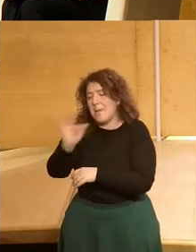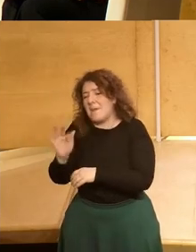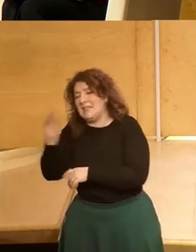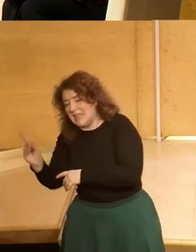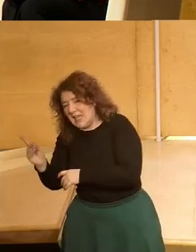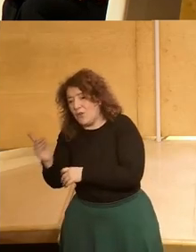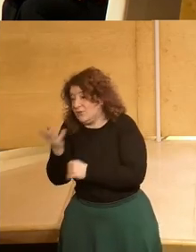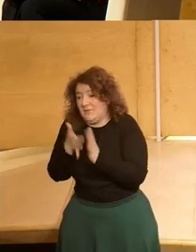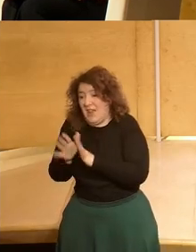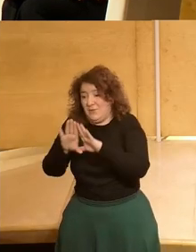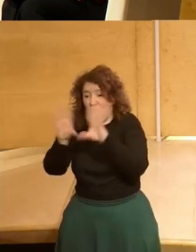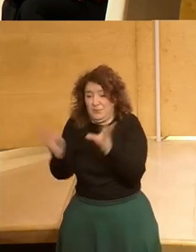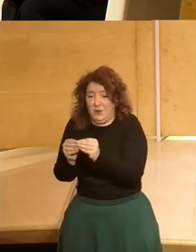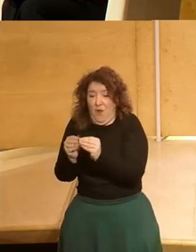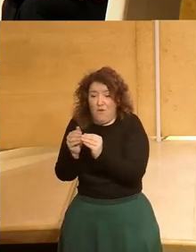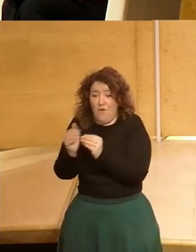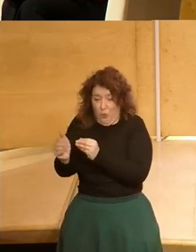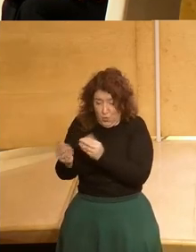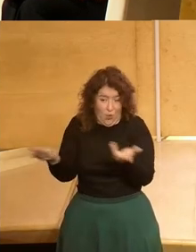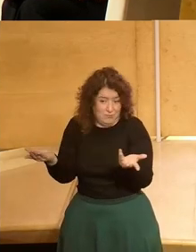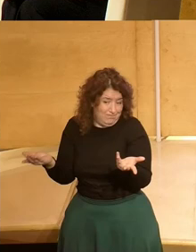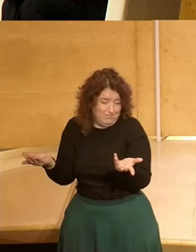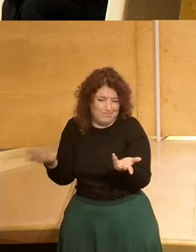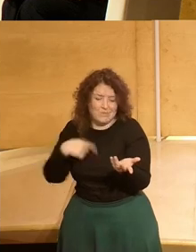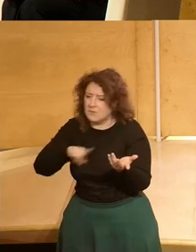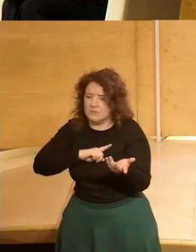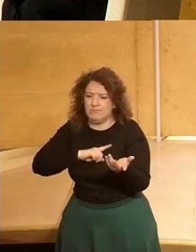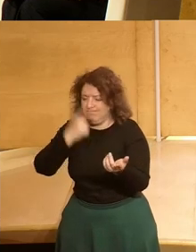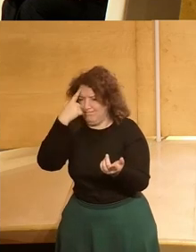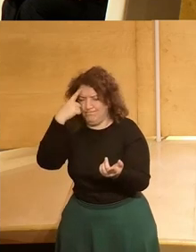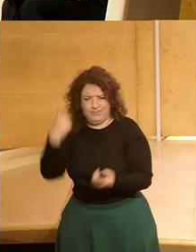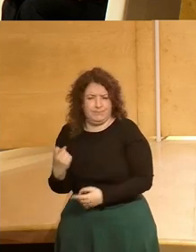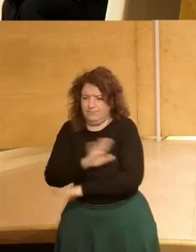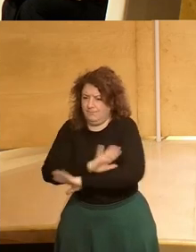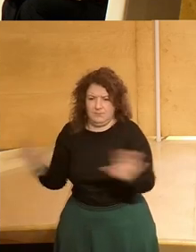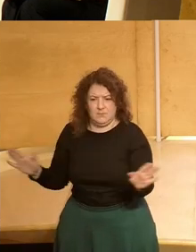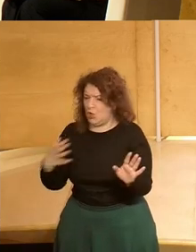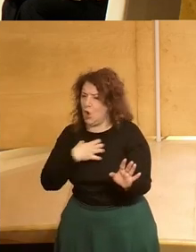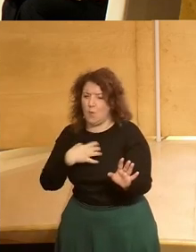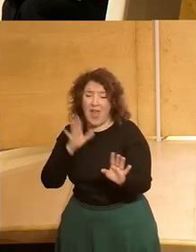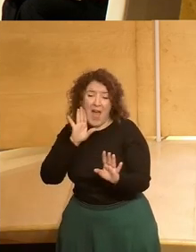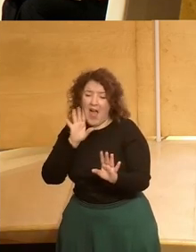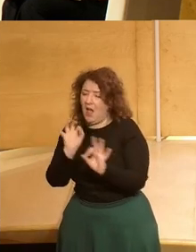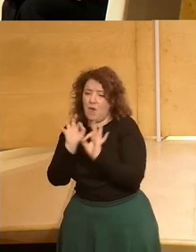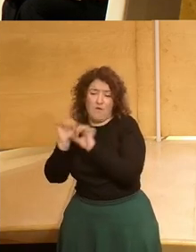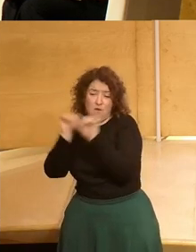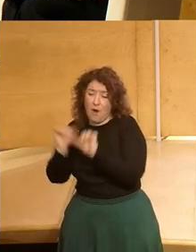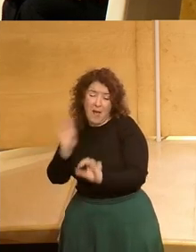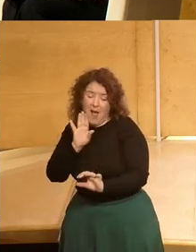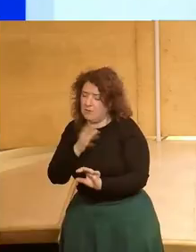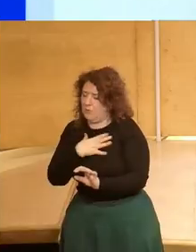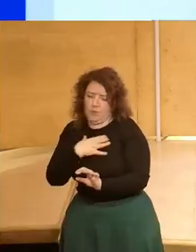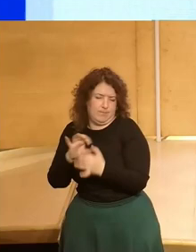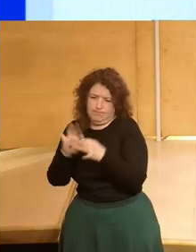en términos de futuro y esta vez estamos decididos a no hacer lo mismo y yo creo que el punto de partida es muy diferente y nos